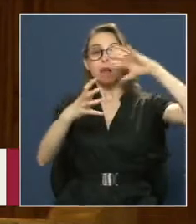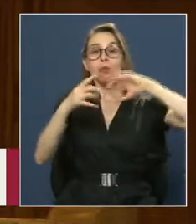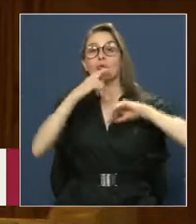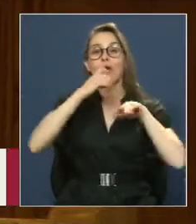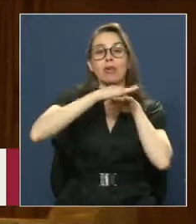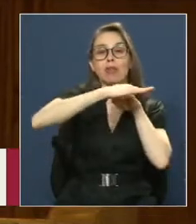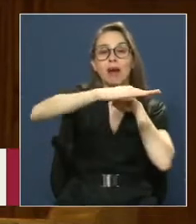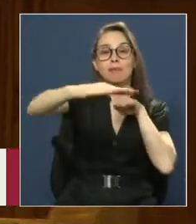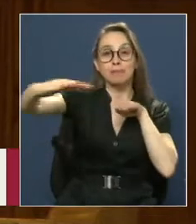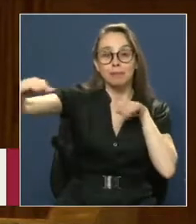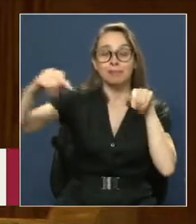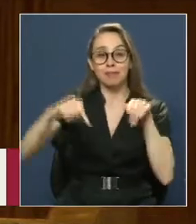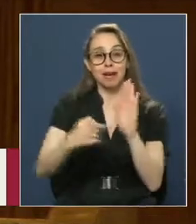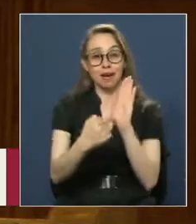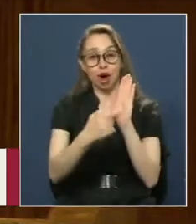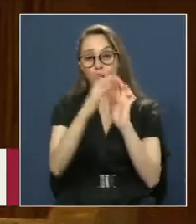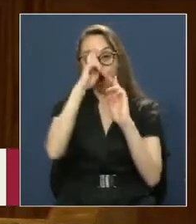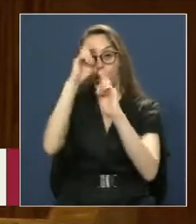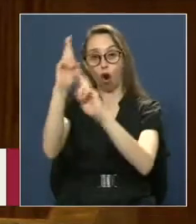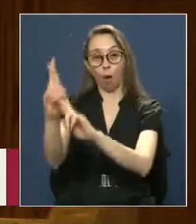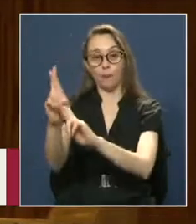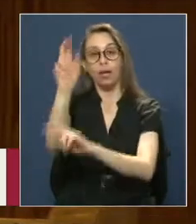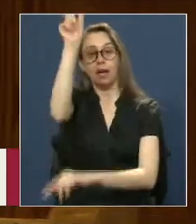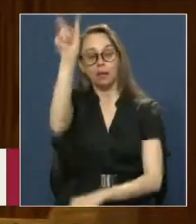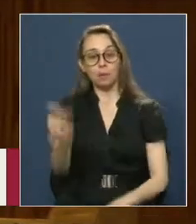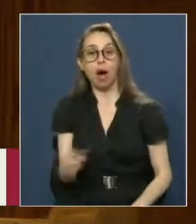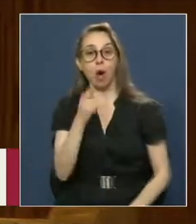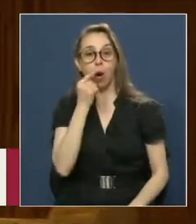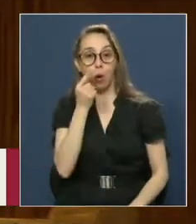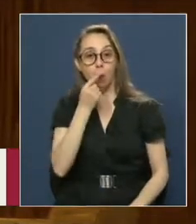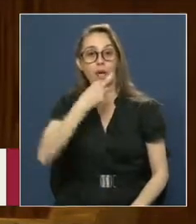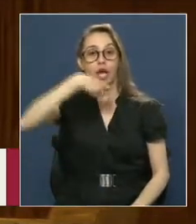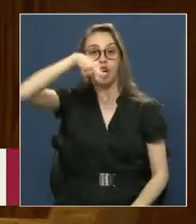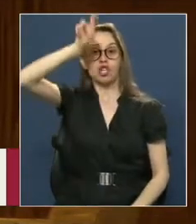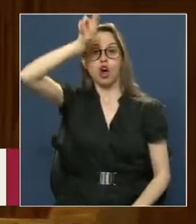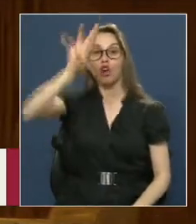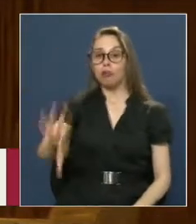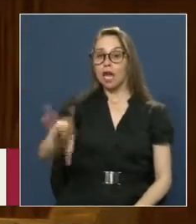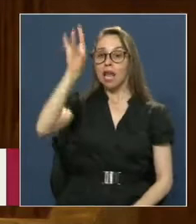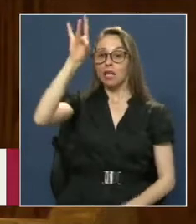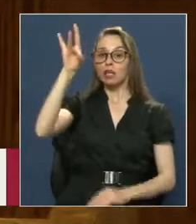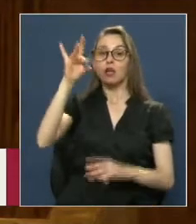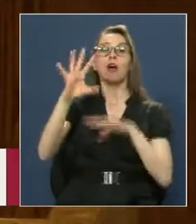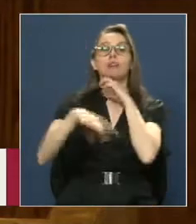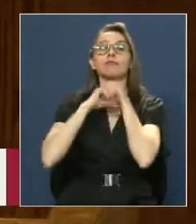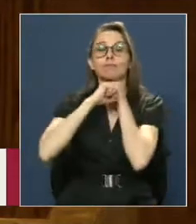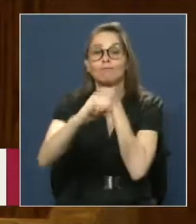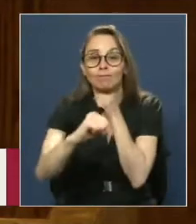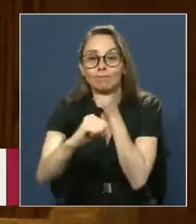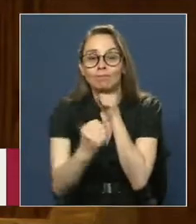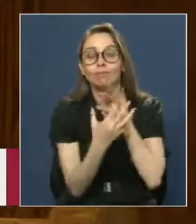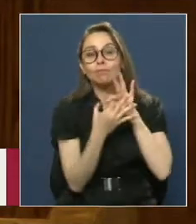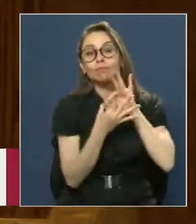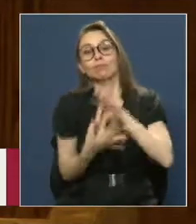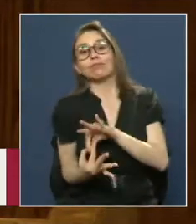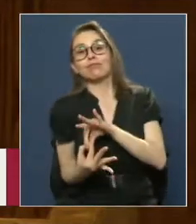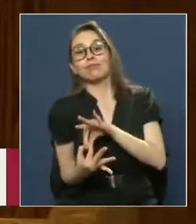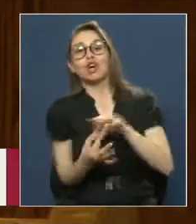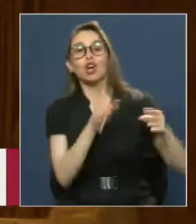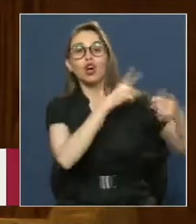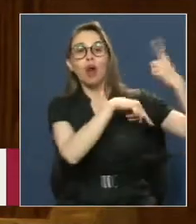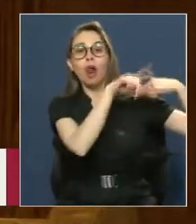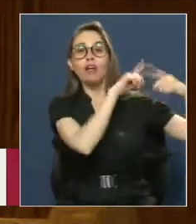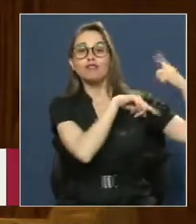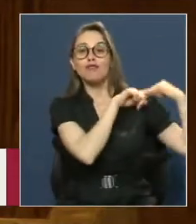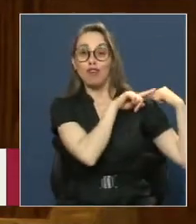Este homenaje Es para uno De aquellos hombres Que el norte Escogió Y capturó Para trenzarse Y fundirse Con su historia